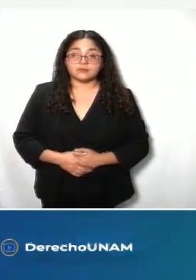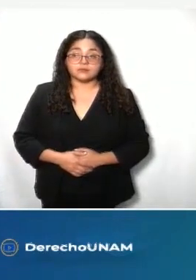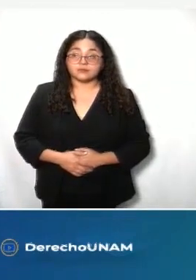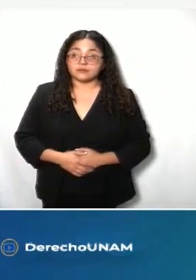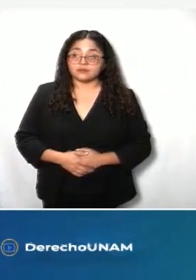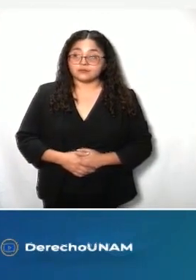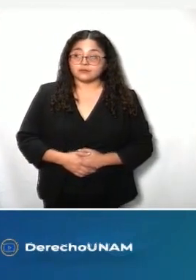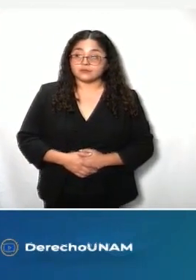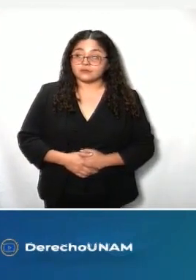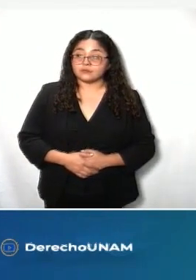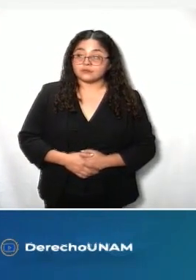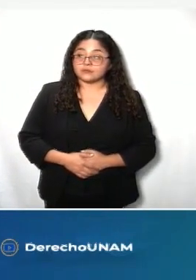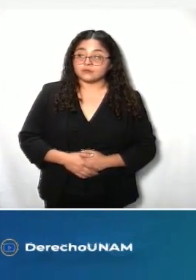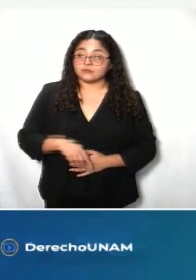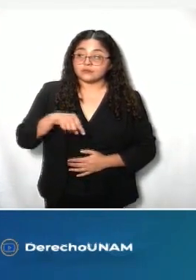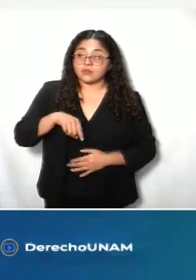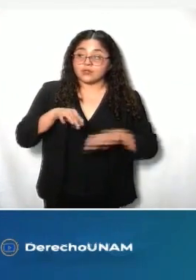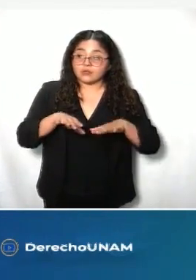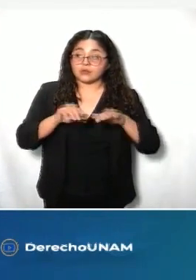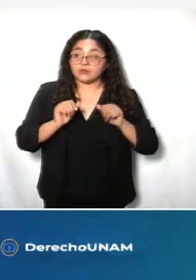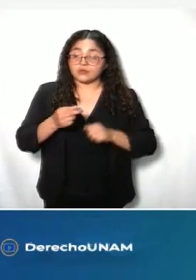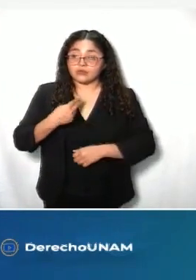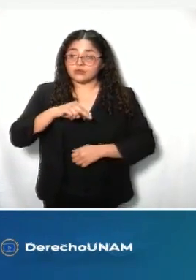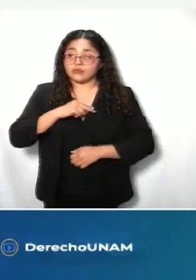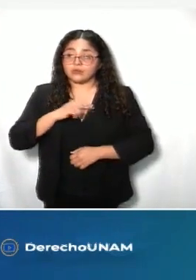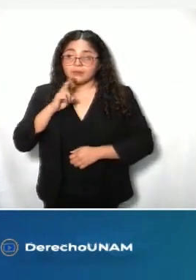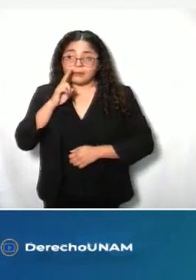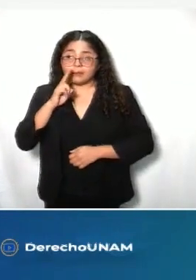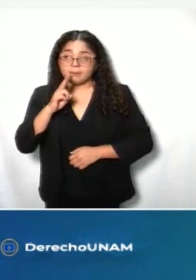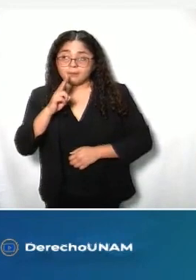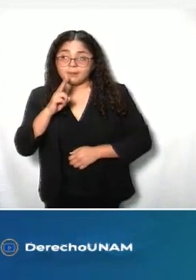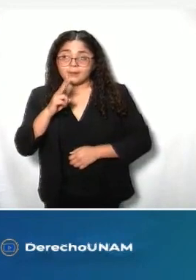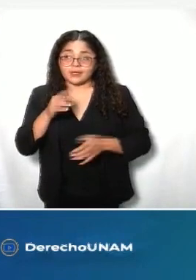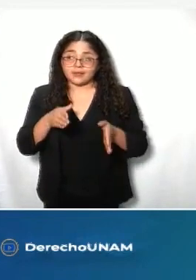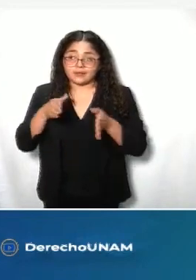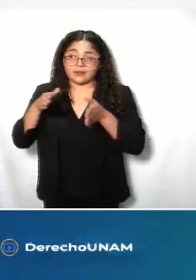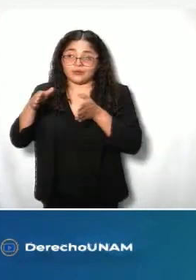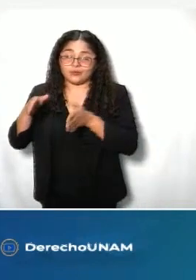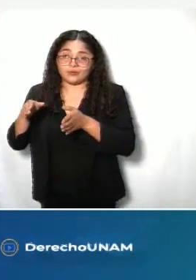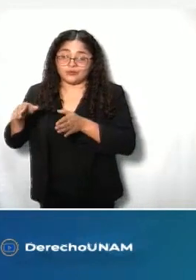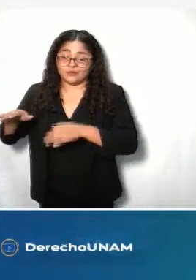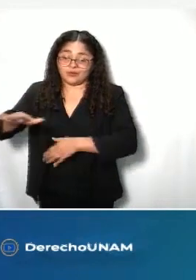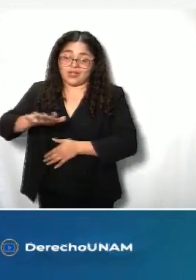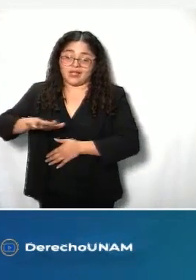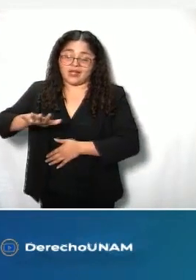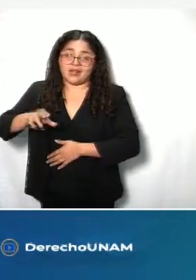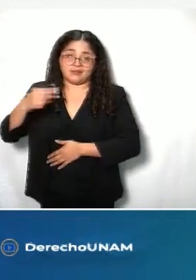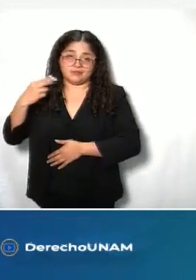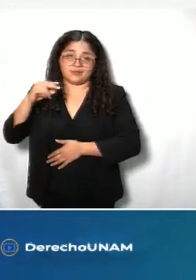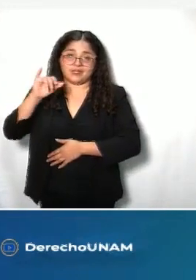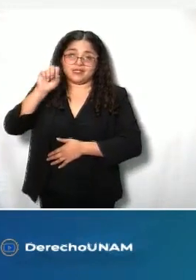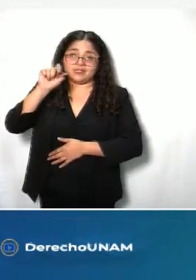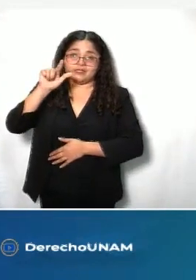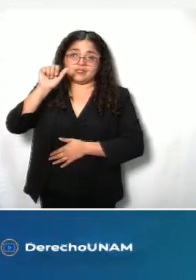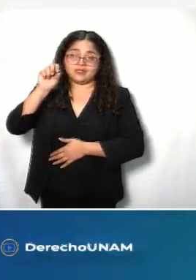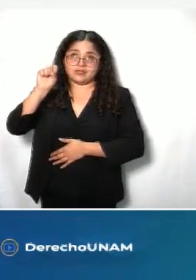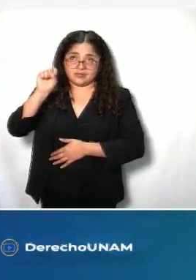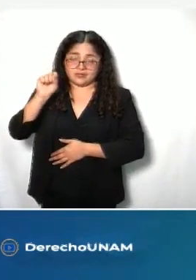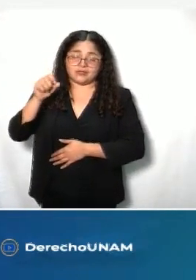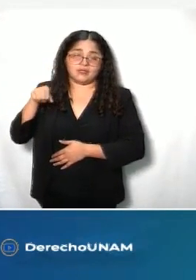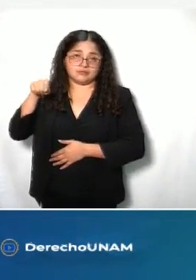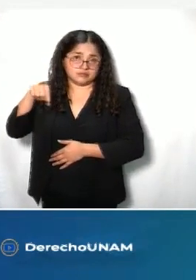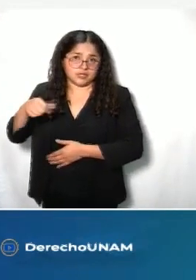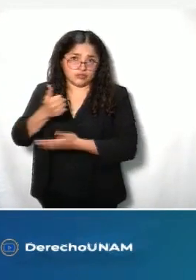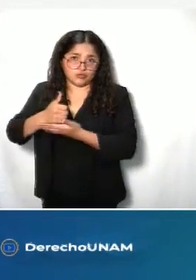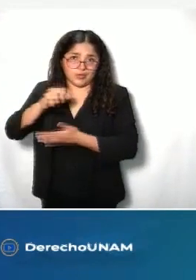esta Universidad Nacional Autónoma de México, teniendo a costado las denominadas islas, del lado izquierdo, del auditorio USEMPER,